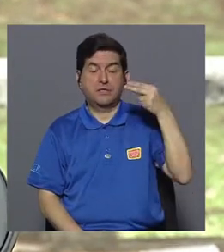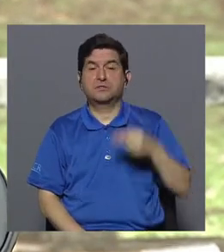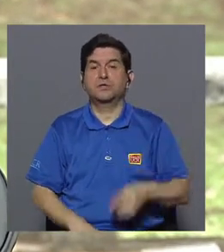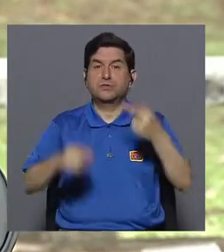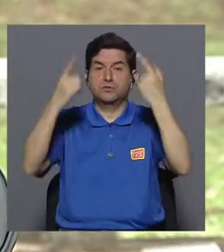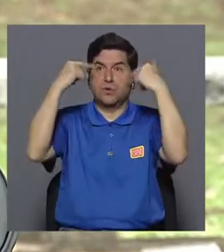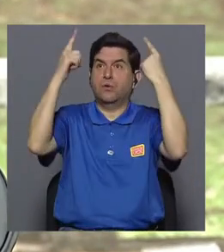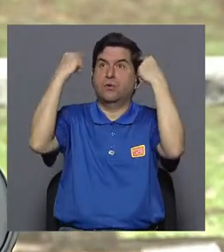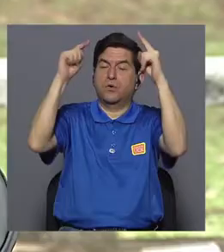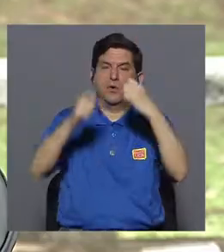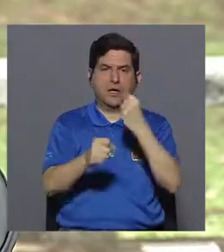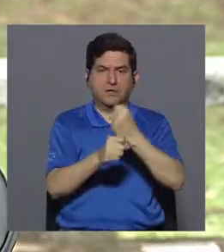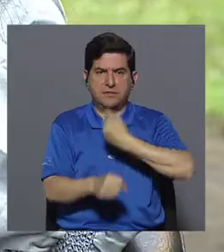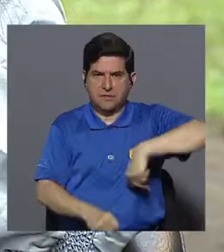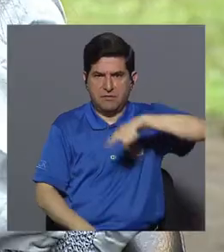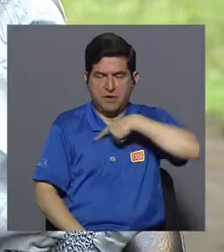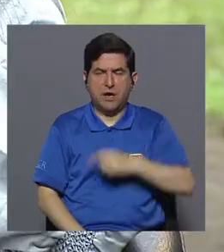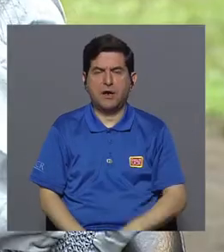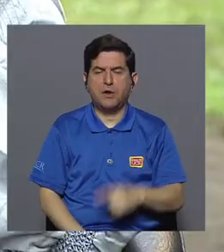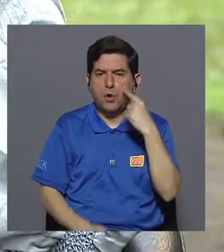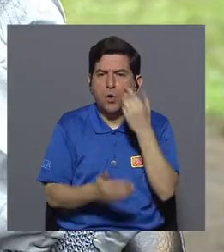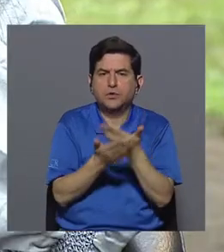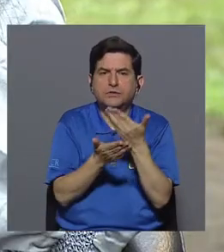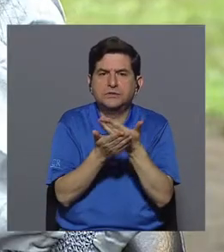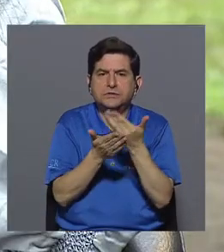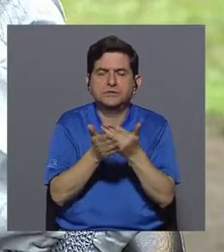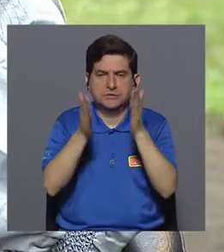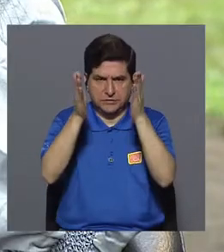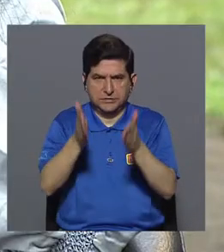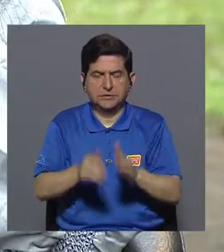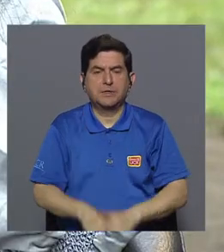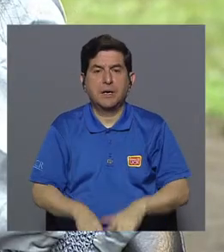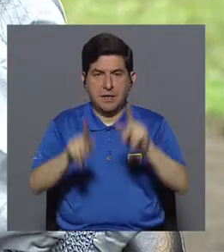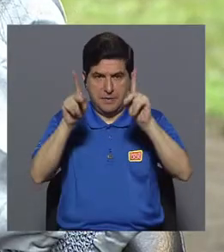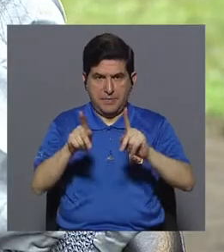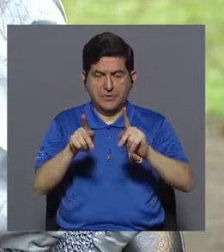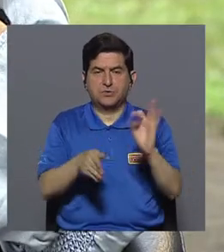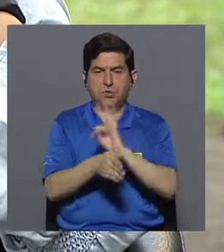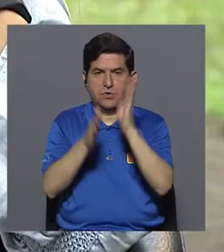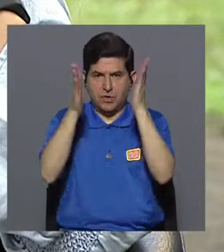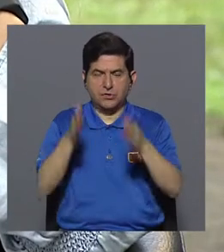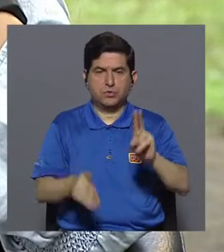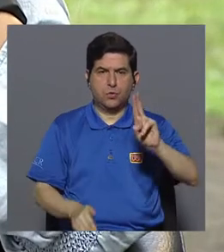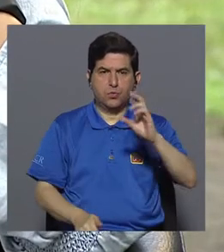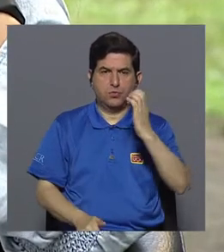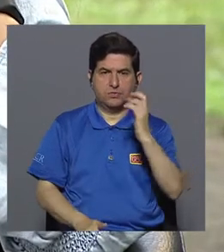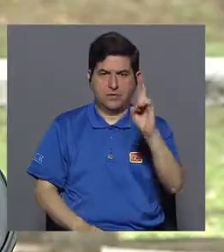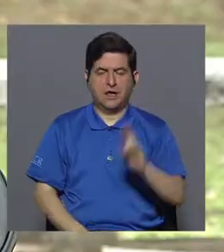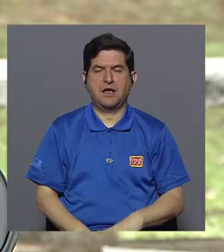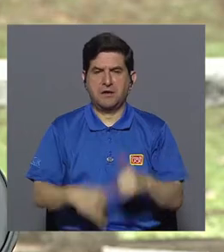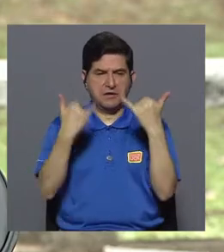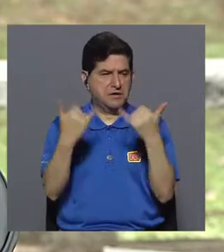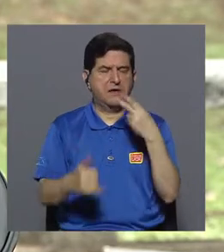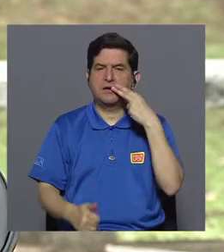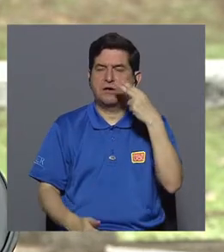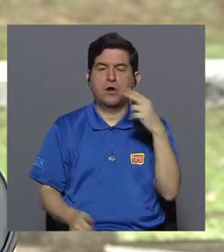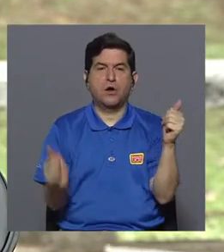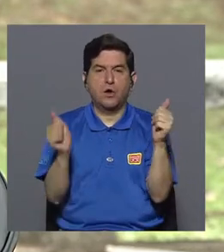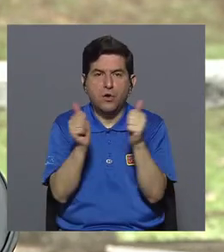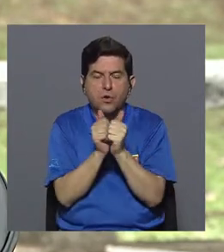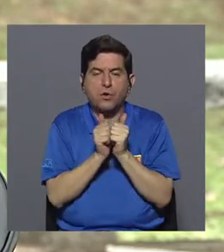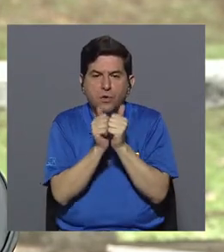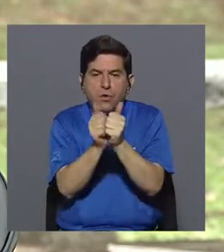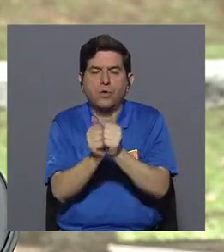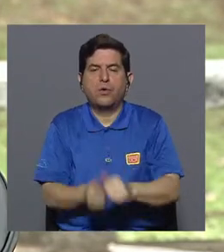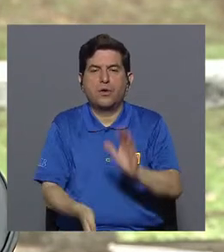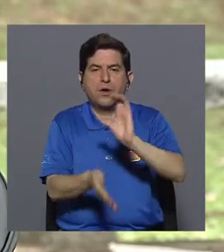trabajamos con lo que son los testimonios, son mismos funcionarios de acá, de Universidad de Costa Rica, que han logrado dejar de fumar con la clínica de cesación de fumado